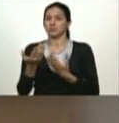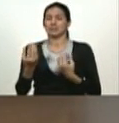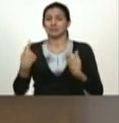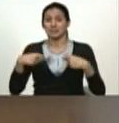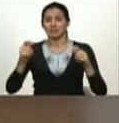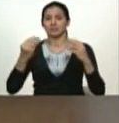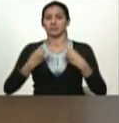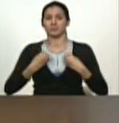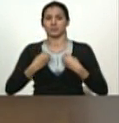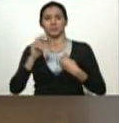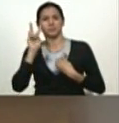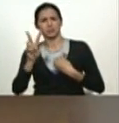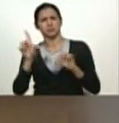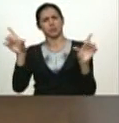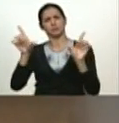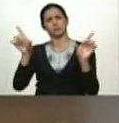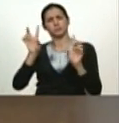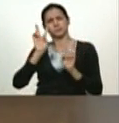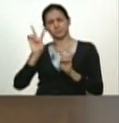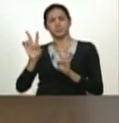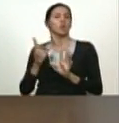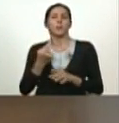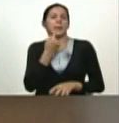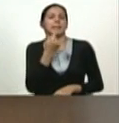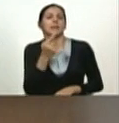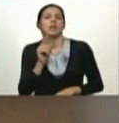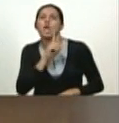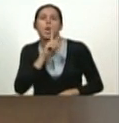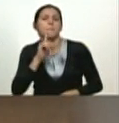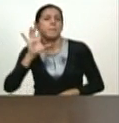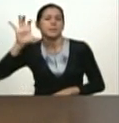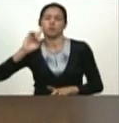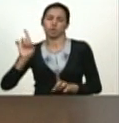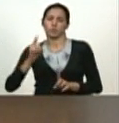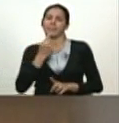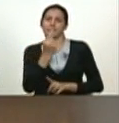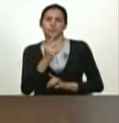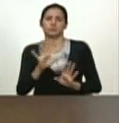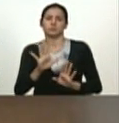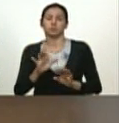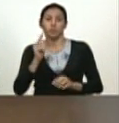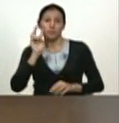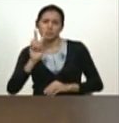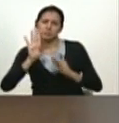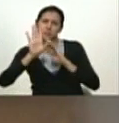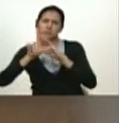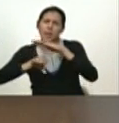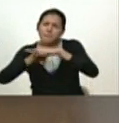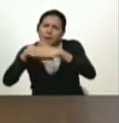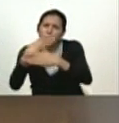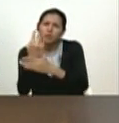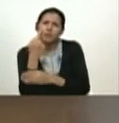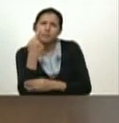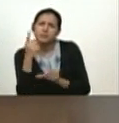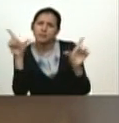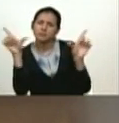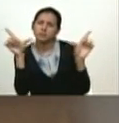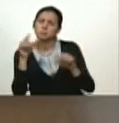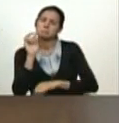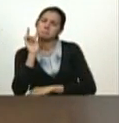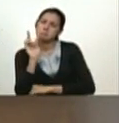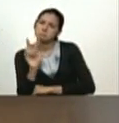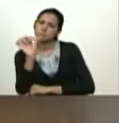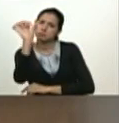veo mucha televisión de ese país no lo voy a nombrar yo veo bastante televisión en las madrugadas en estos días vi unos reportajes que